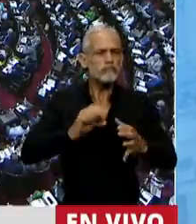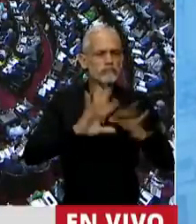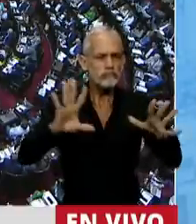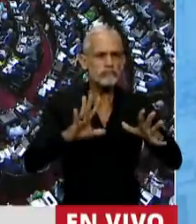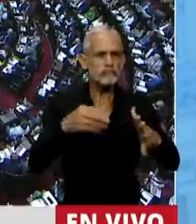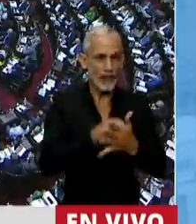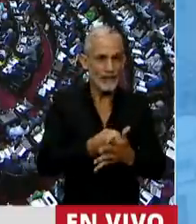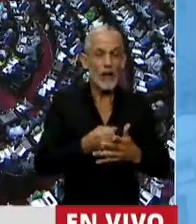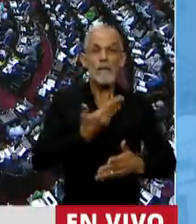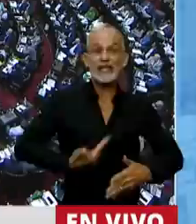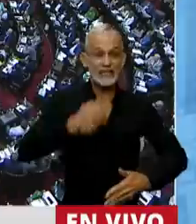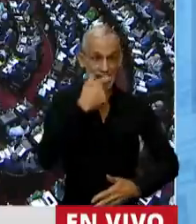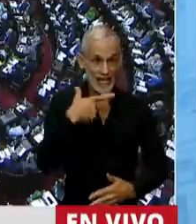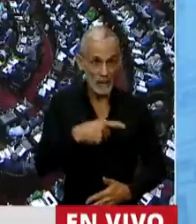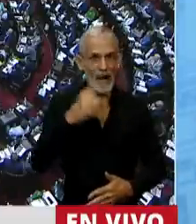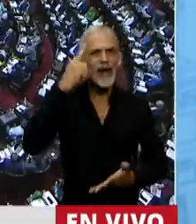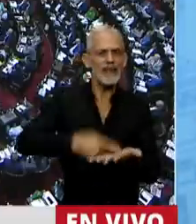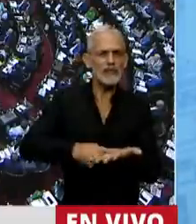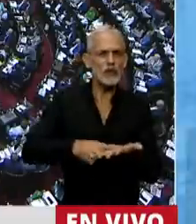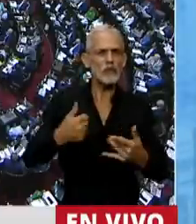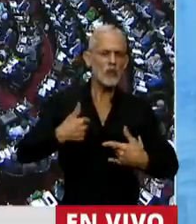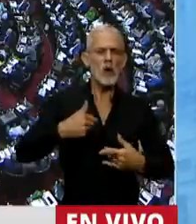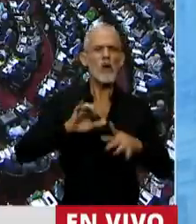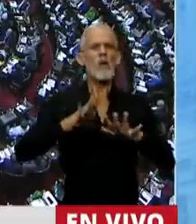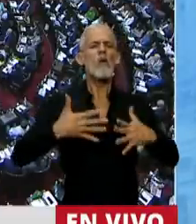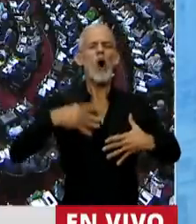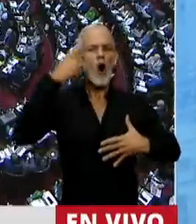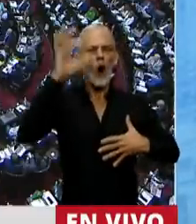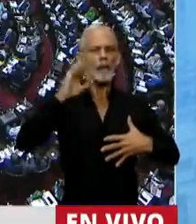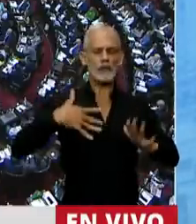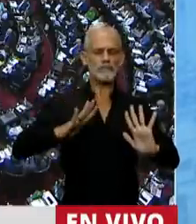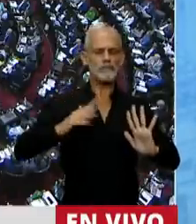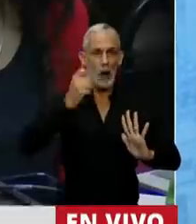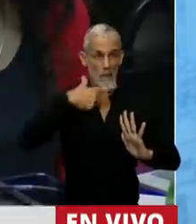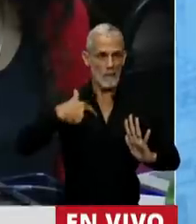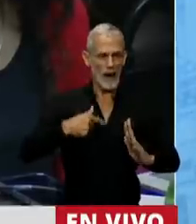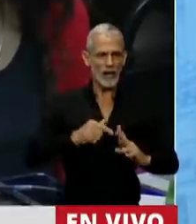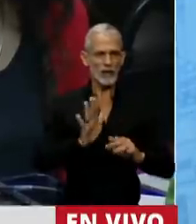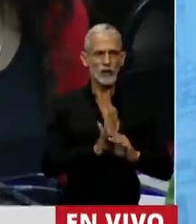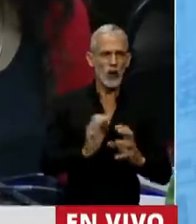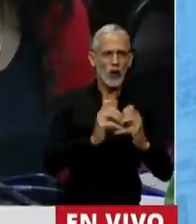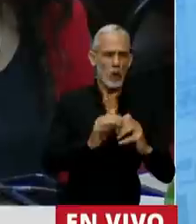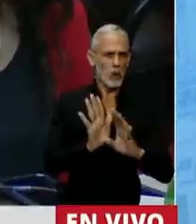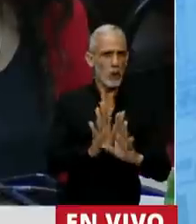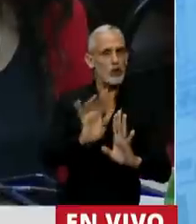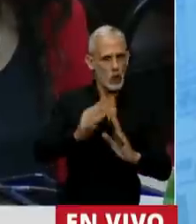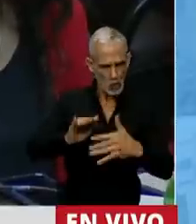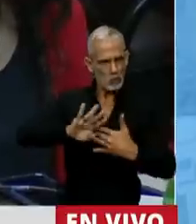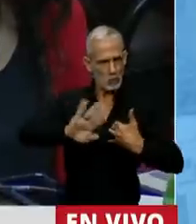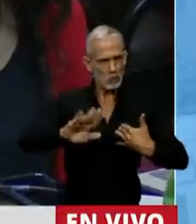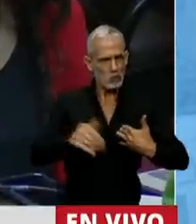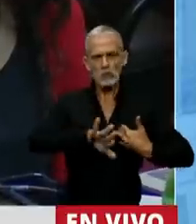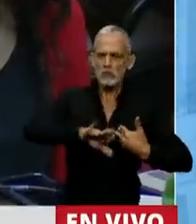el presidente Macri decidió no anteponer su posición personal para seguir silenciando un debate que nos debíamos en la